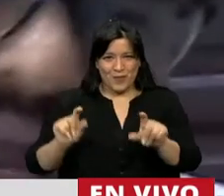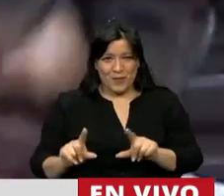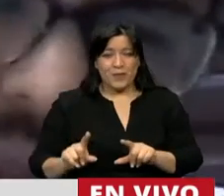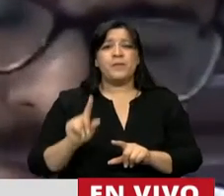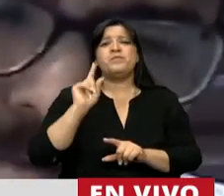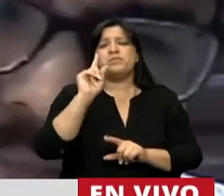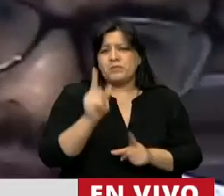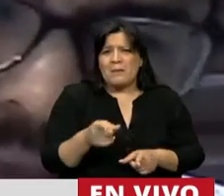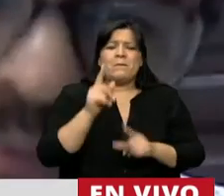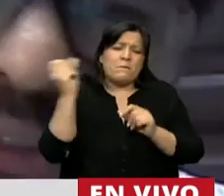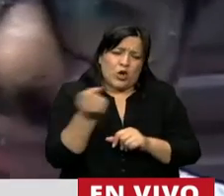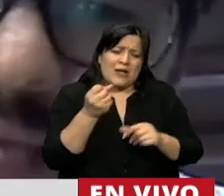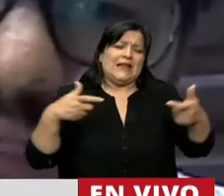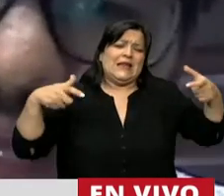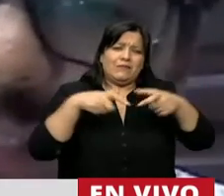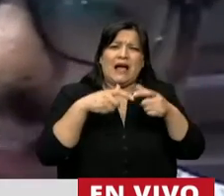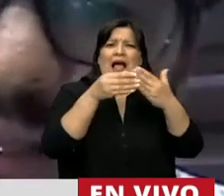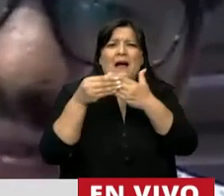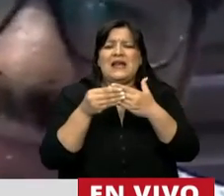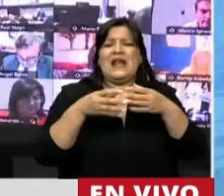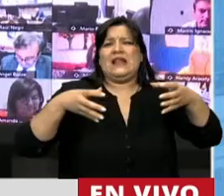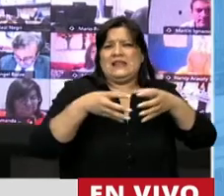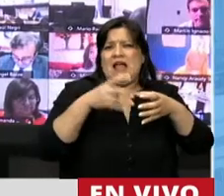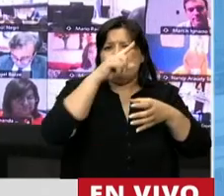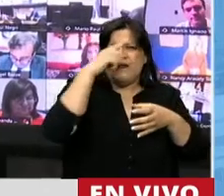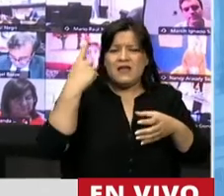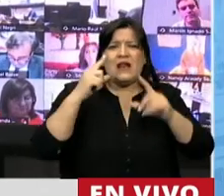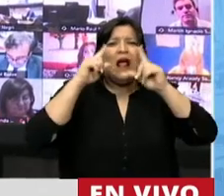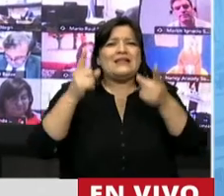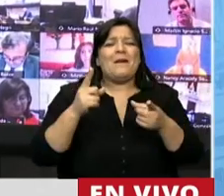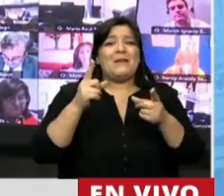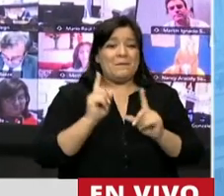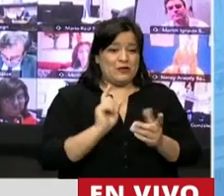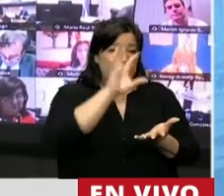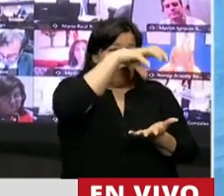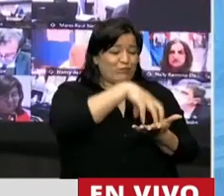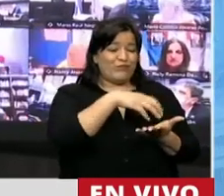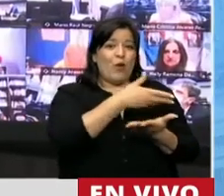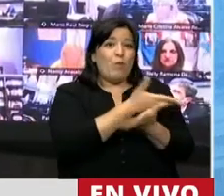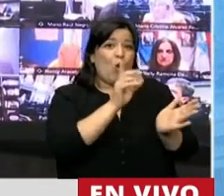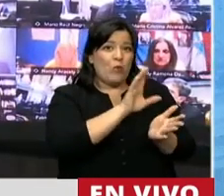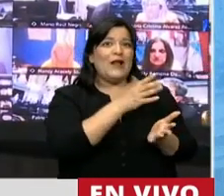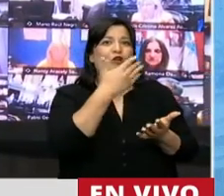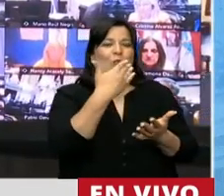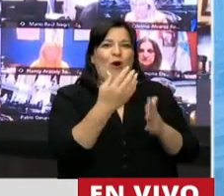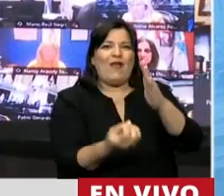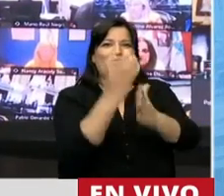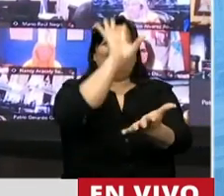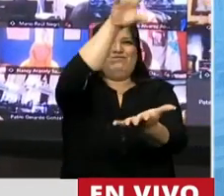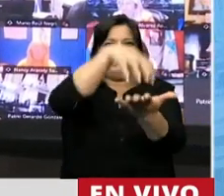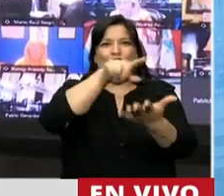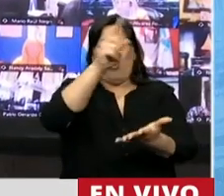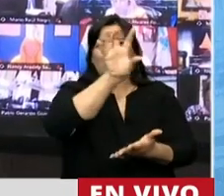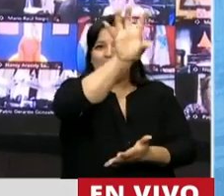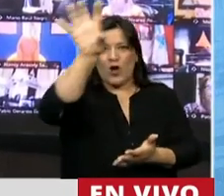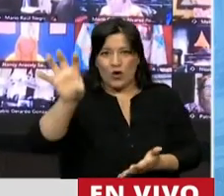gabinete federal, la posibilidad de instalar sedes de organismos y entidades del sector público, son una medida ejecutiva.